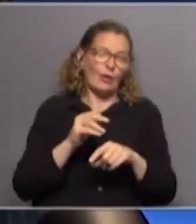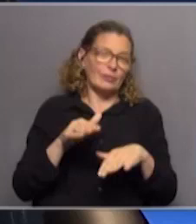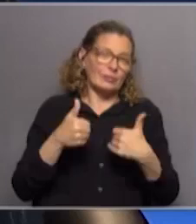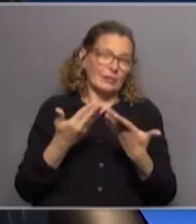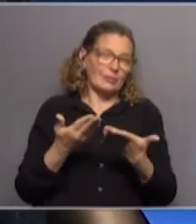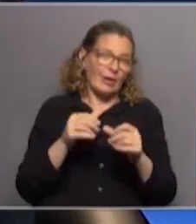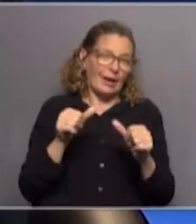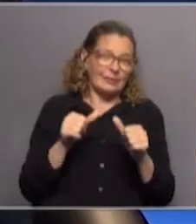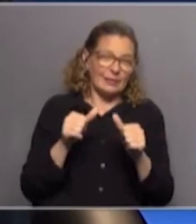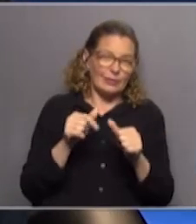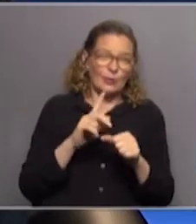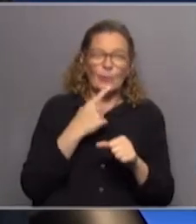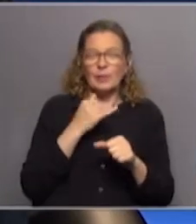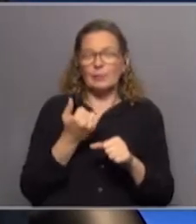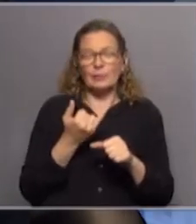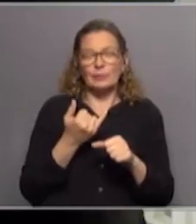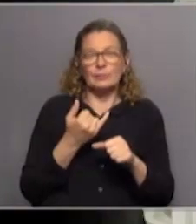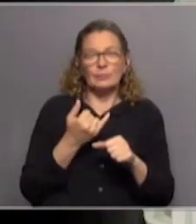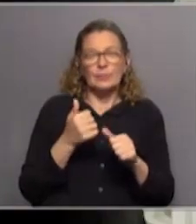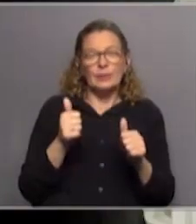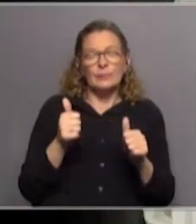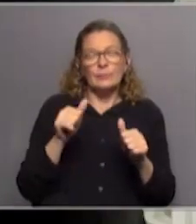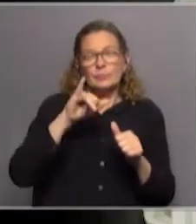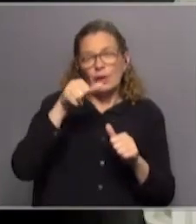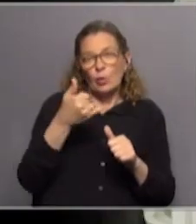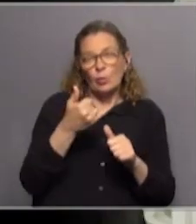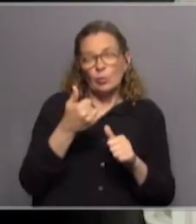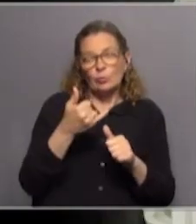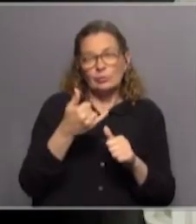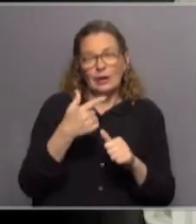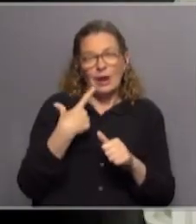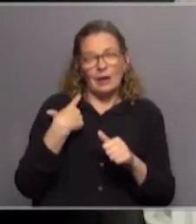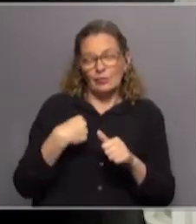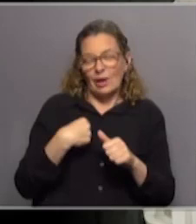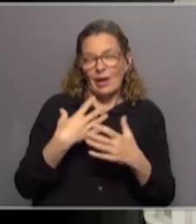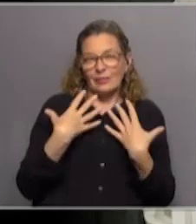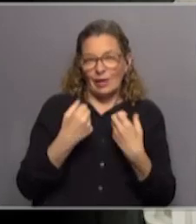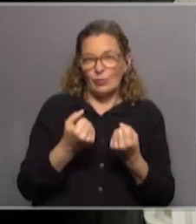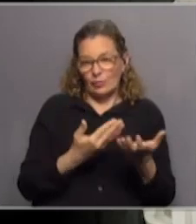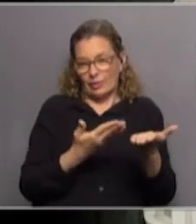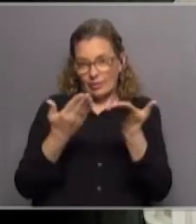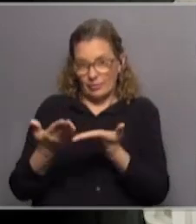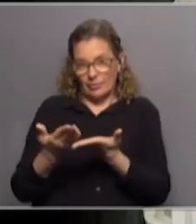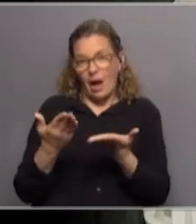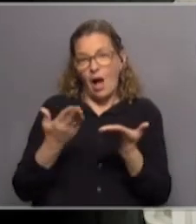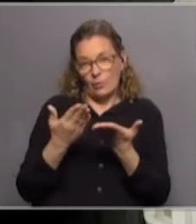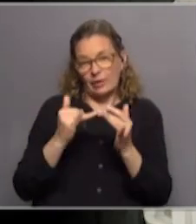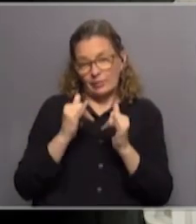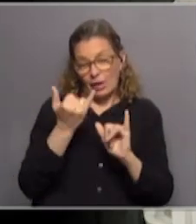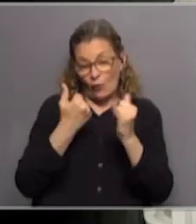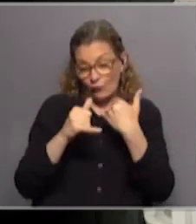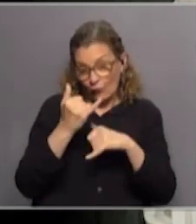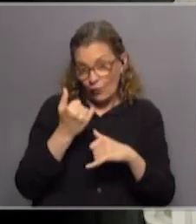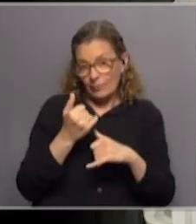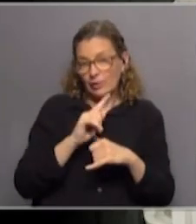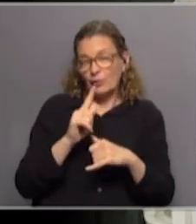hacer esas cosas no es de estilo que la Junta Nacional de Salud no reciba ahora aparentemente lo recibió los informes